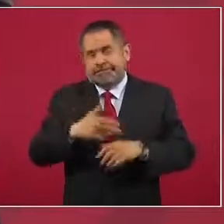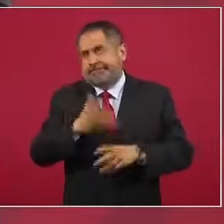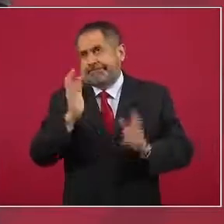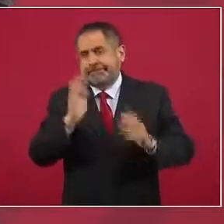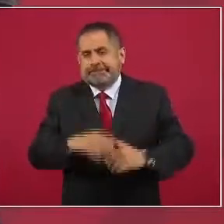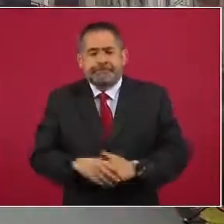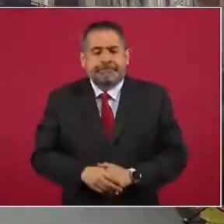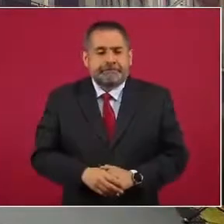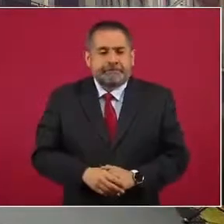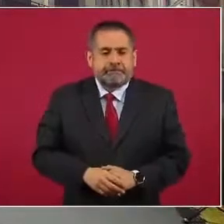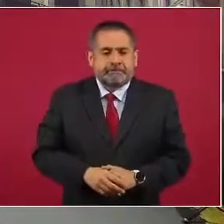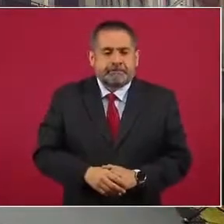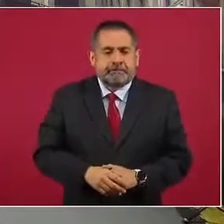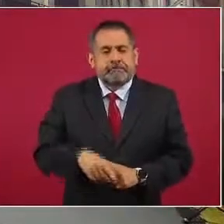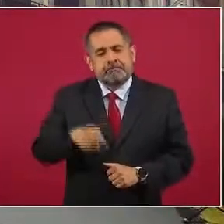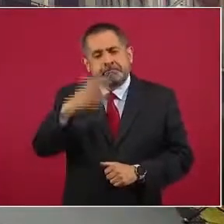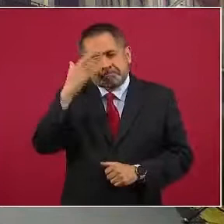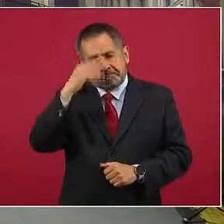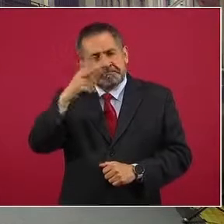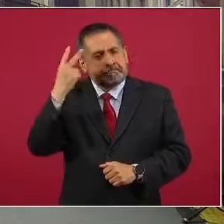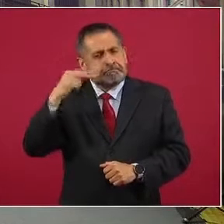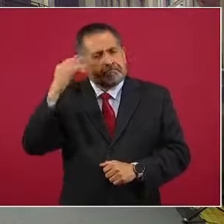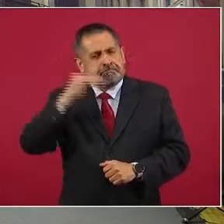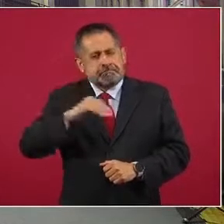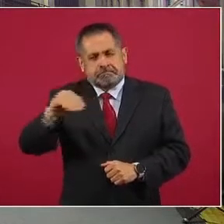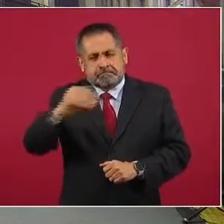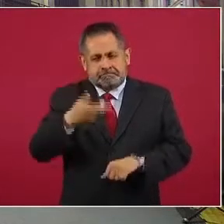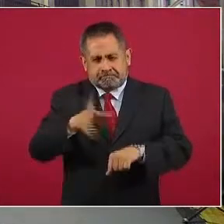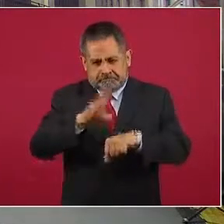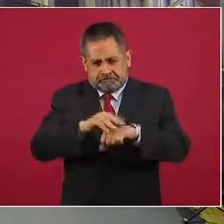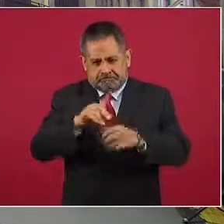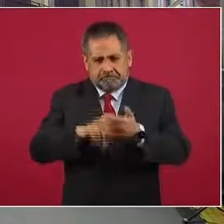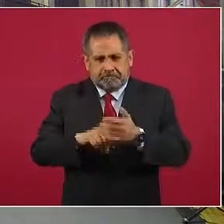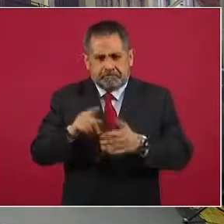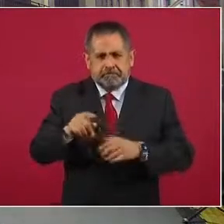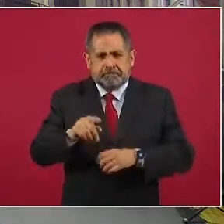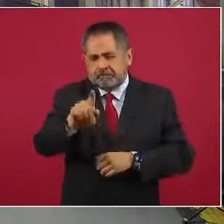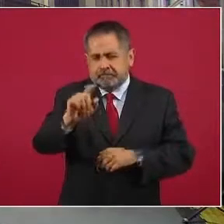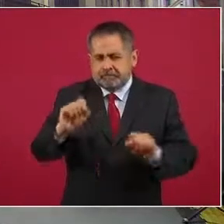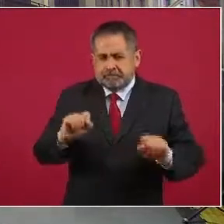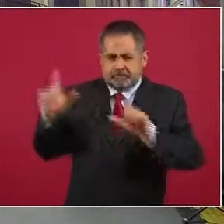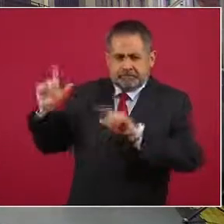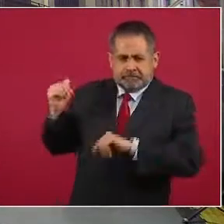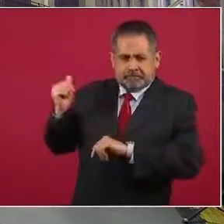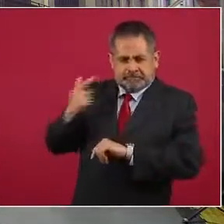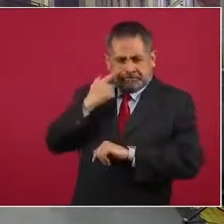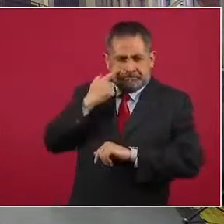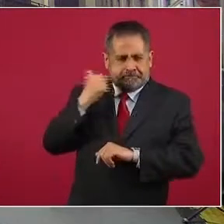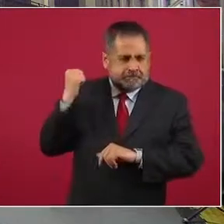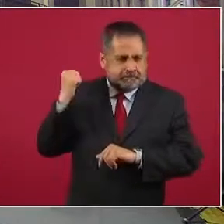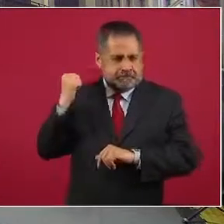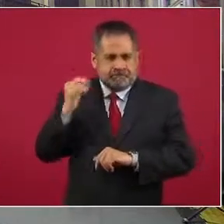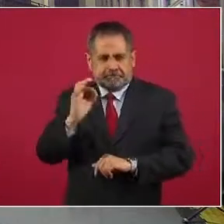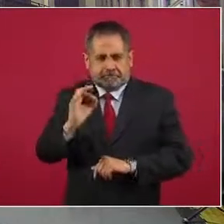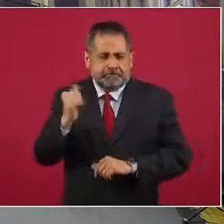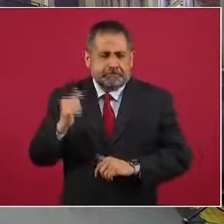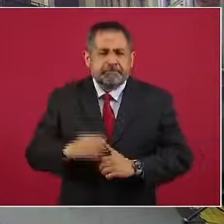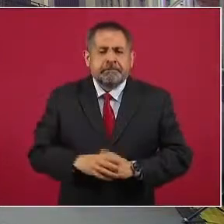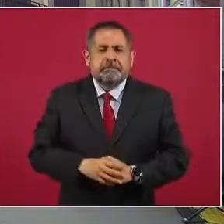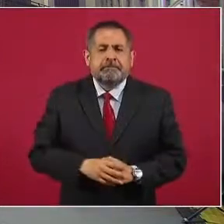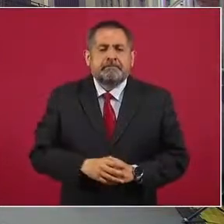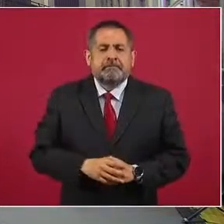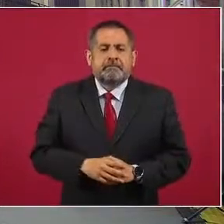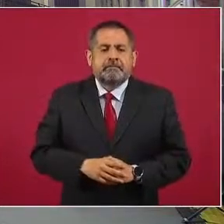Finalmente, porque sé que se va de gira, señor presidente, si usted me lo permite. A ver, pero mira, es que esto es…